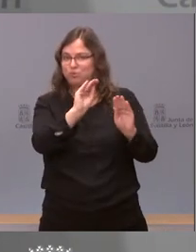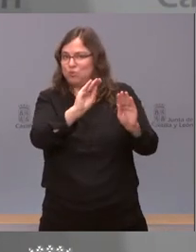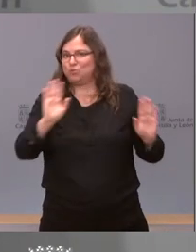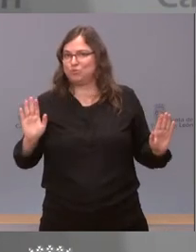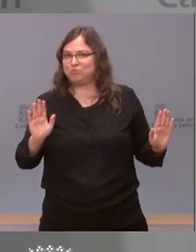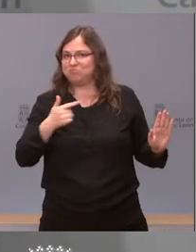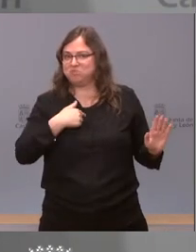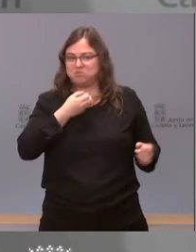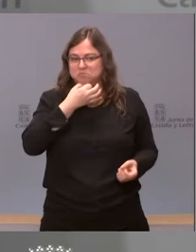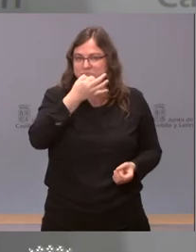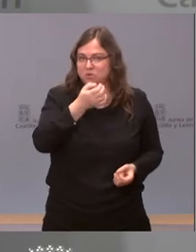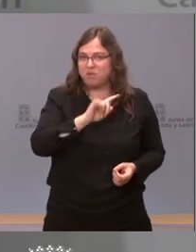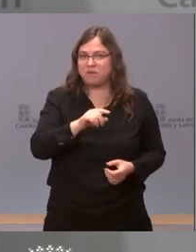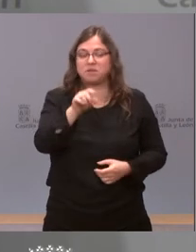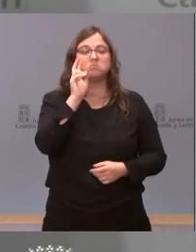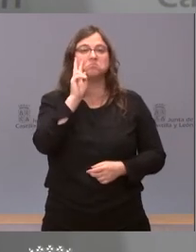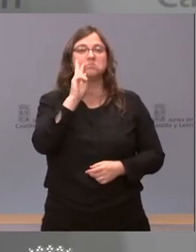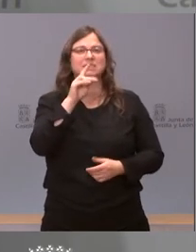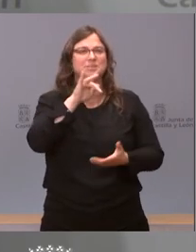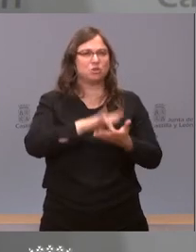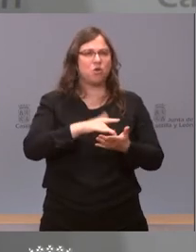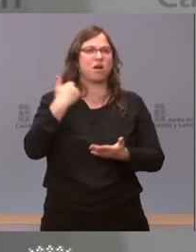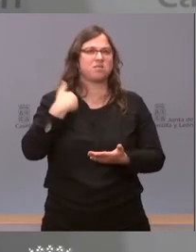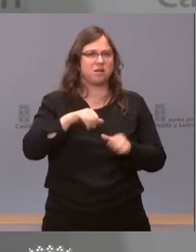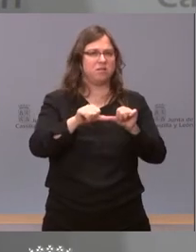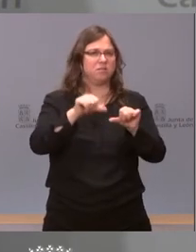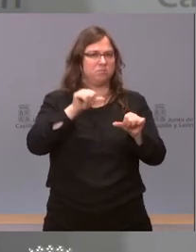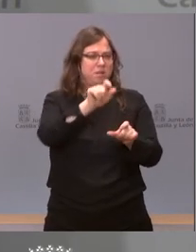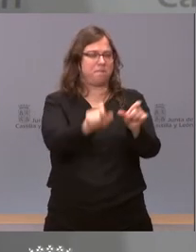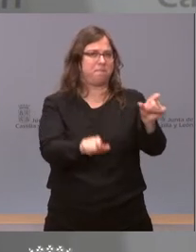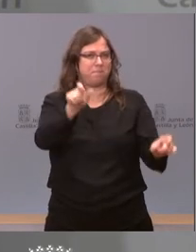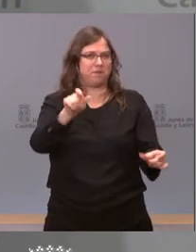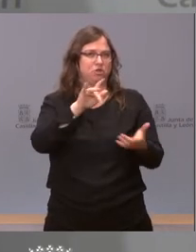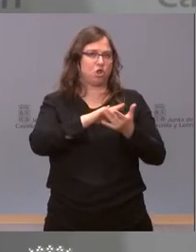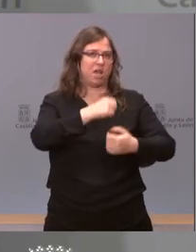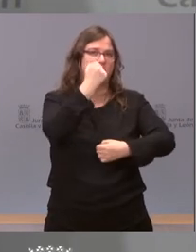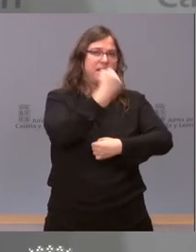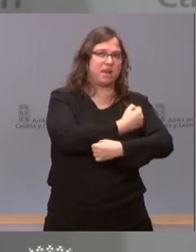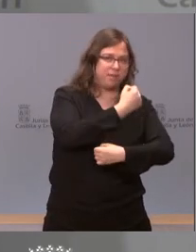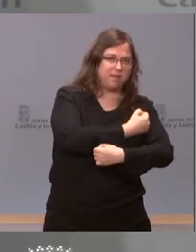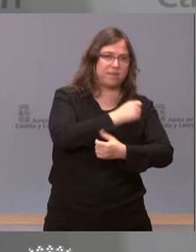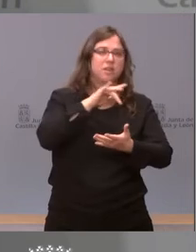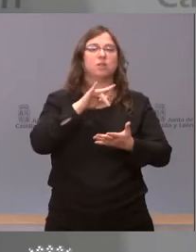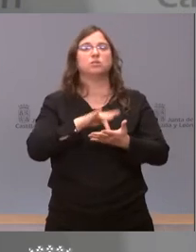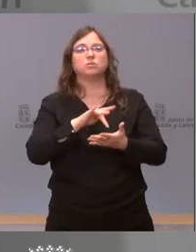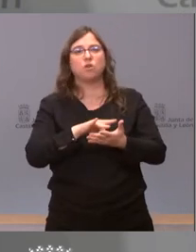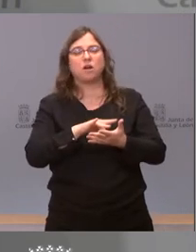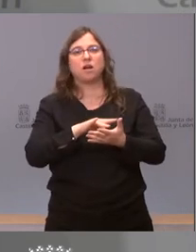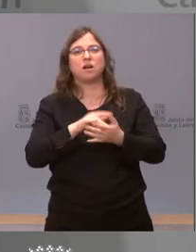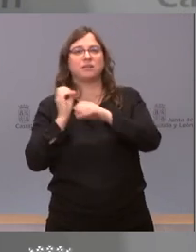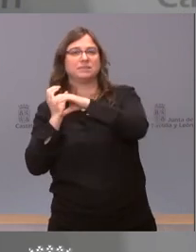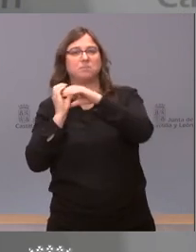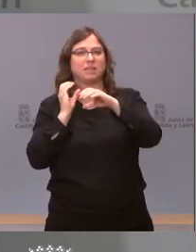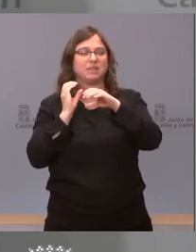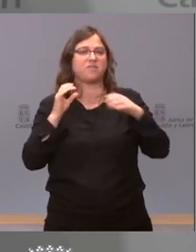creo que lo pueden juzgar por sí mismos los ciudadanos han vivido ya ocurrido en navidades ocurrido en semana santa ocurrido las